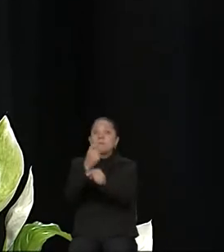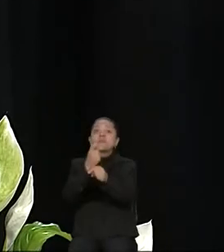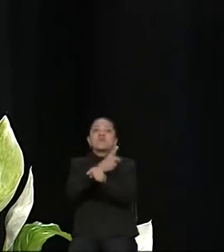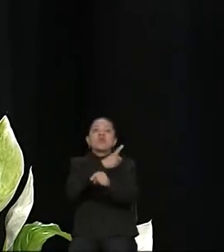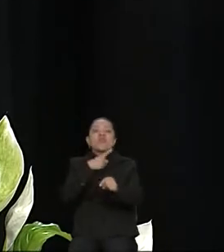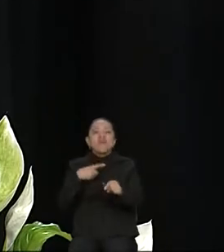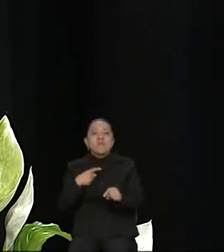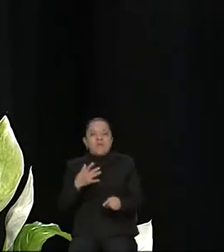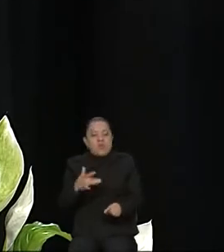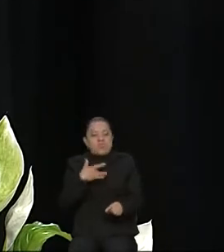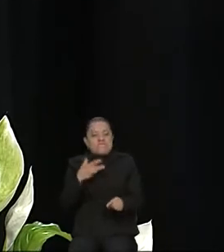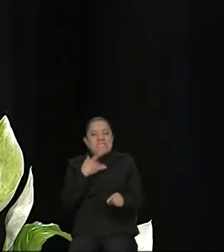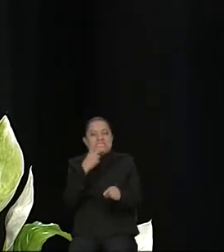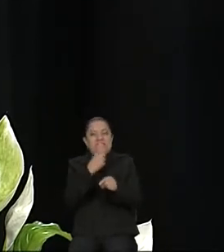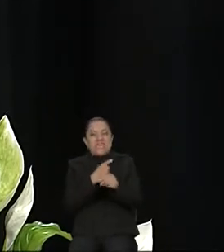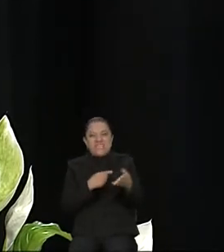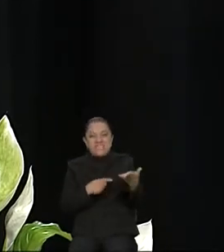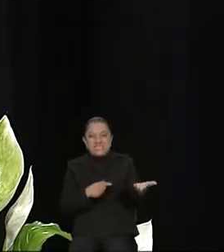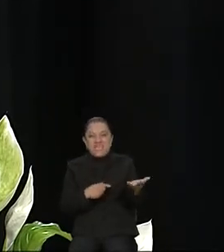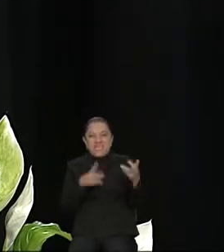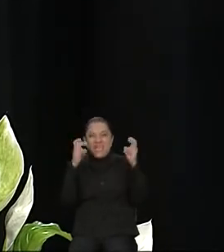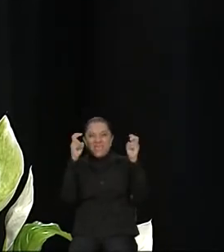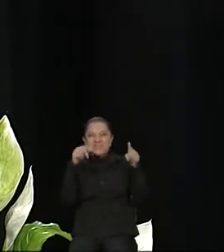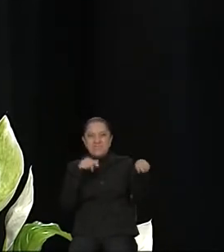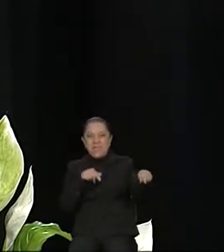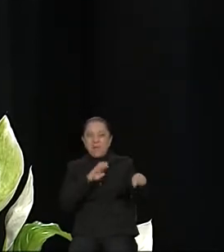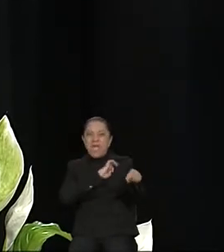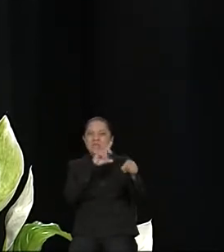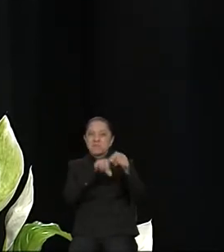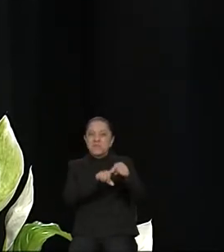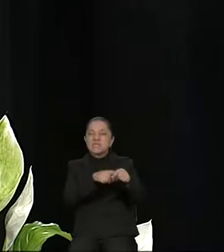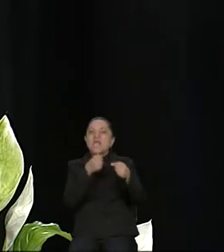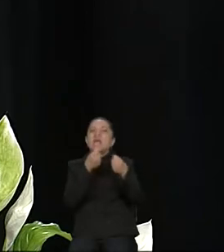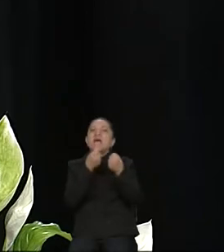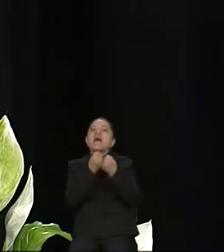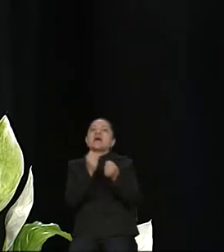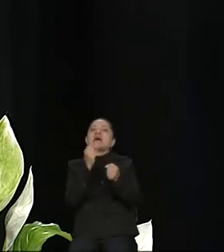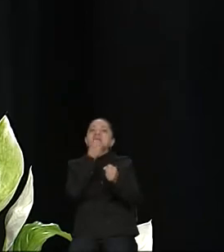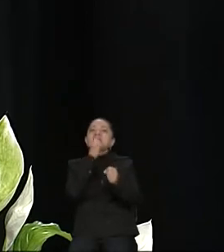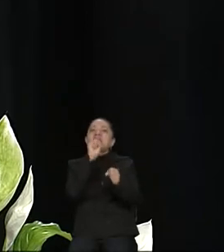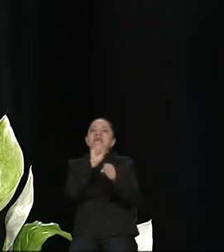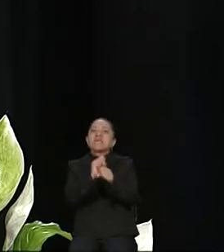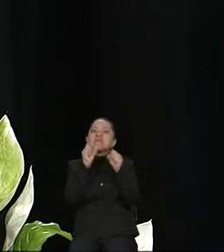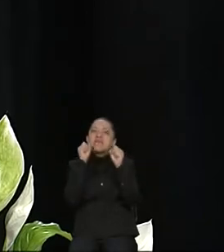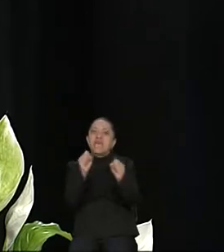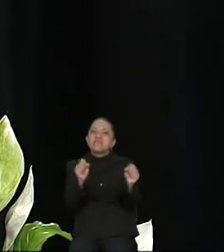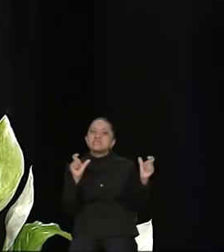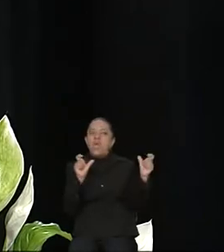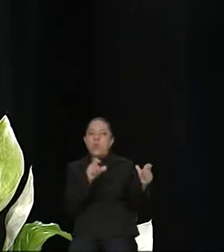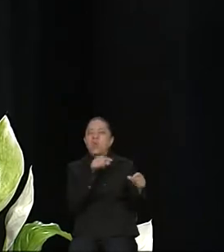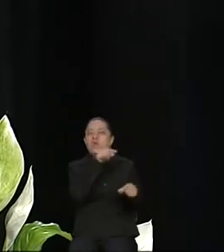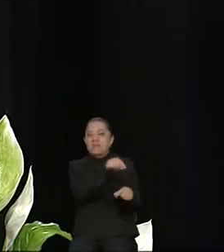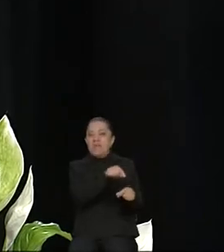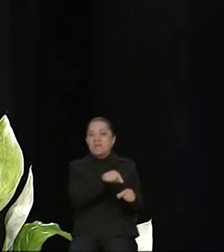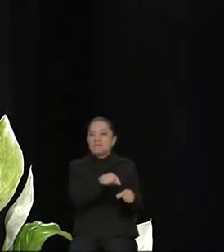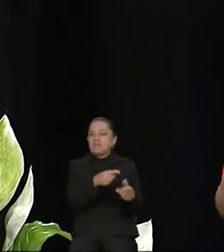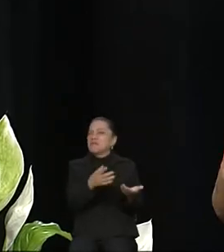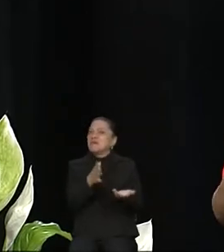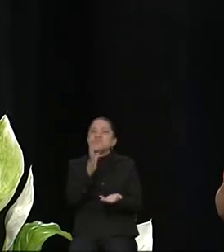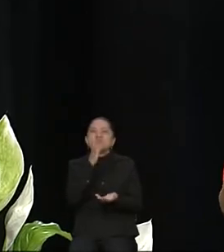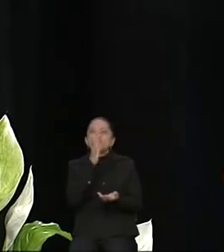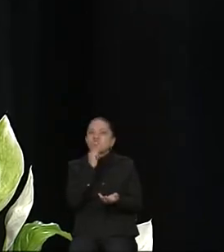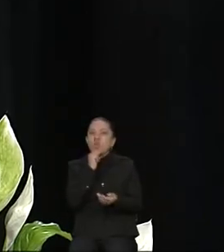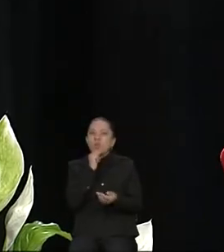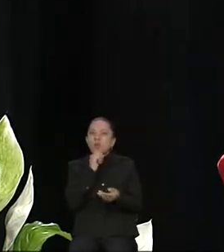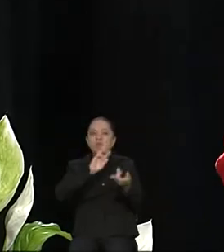específico que corresponde a la Secretaría de Seguridad Pública. A mí me parece que no podemos hacerlo la inversa